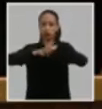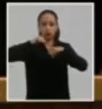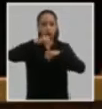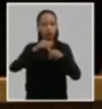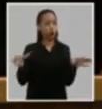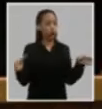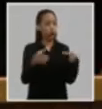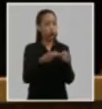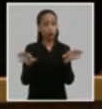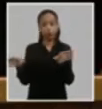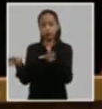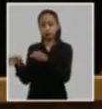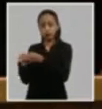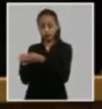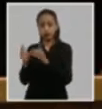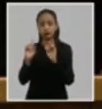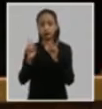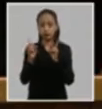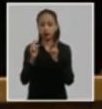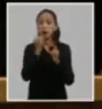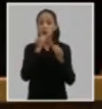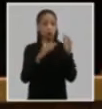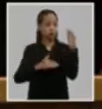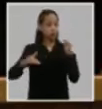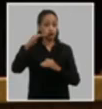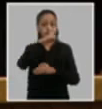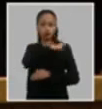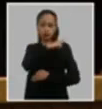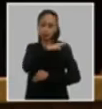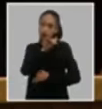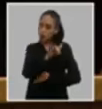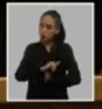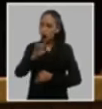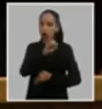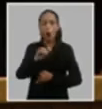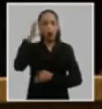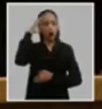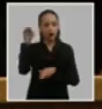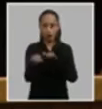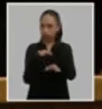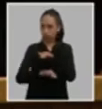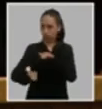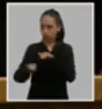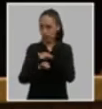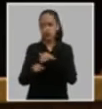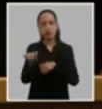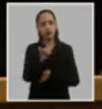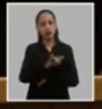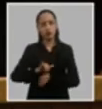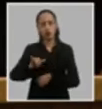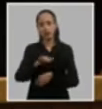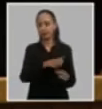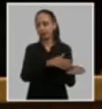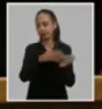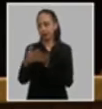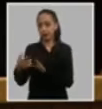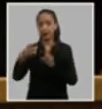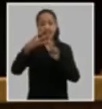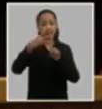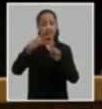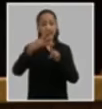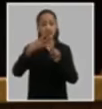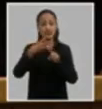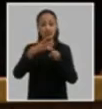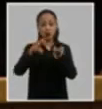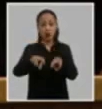desde sus más altos niveles de dirección hasta las organizaciones de base tercero recomendar a la